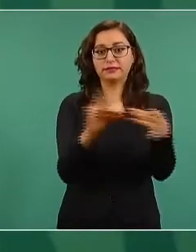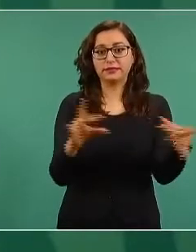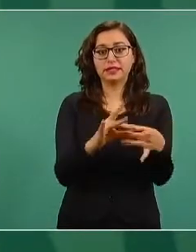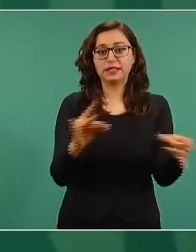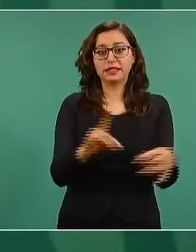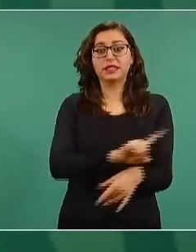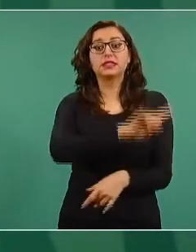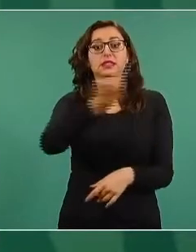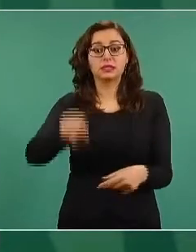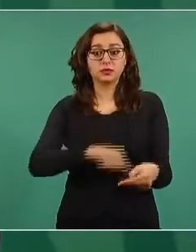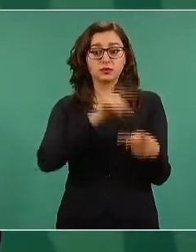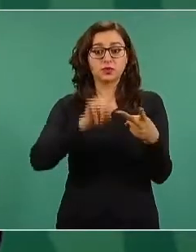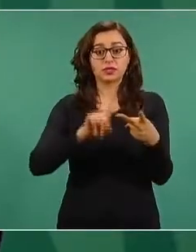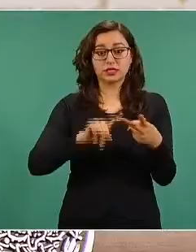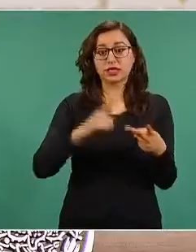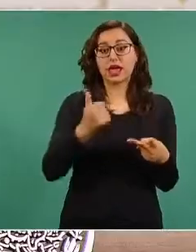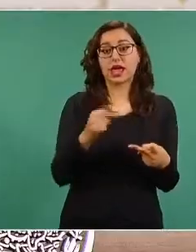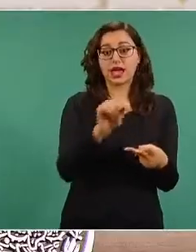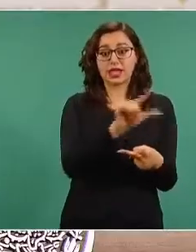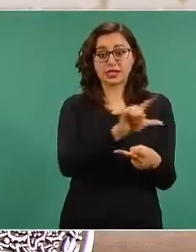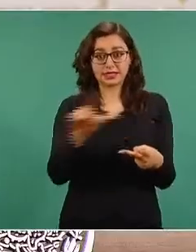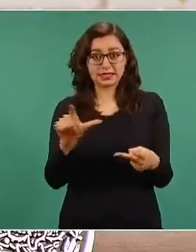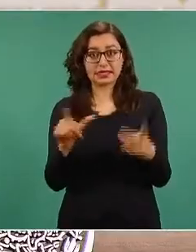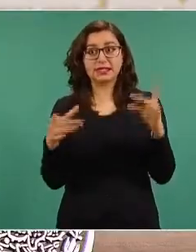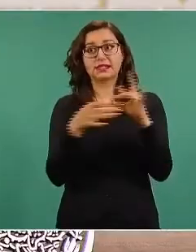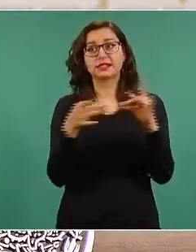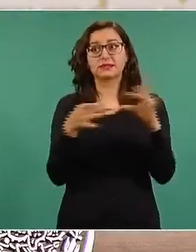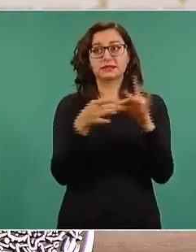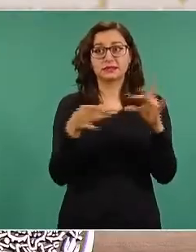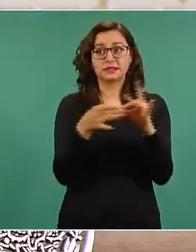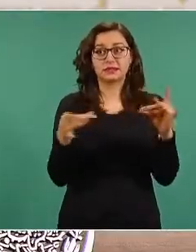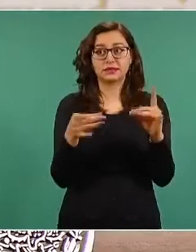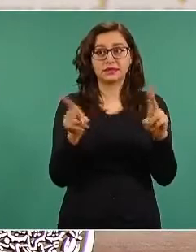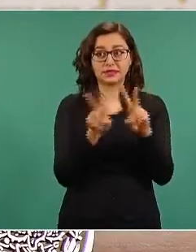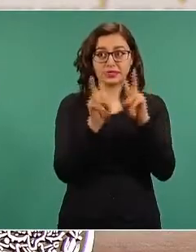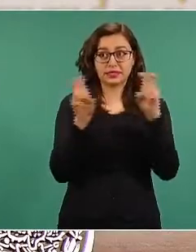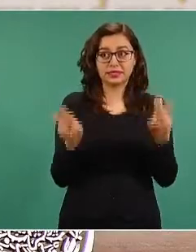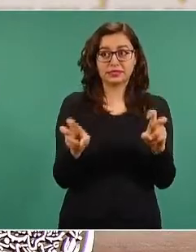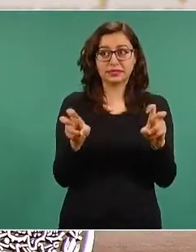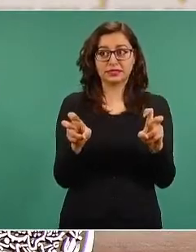Hugo López-Gatell va a informar sobre